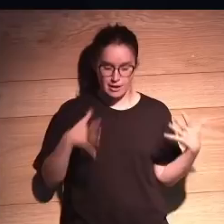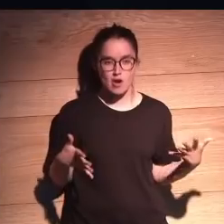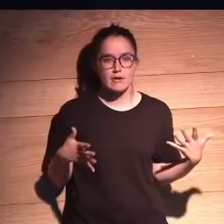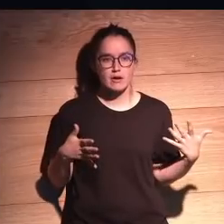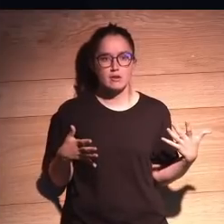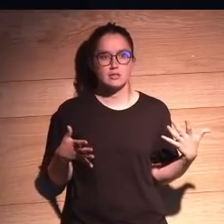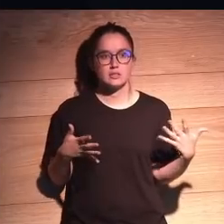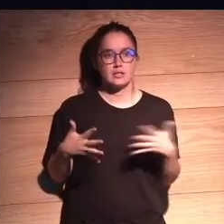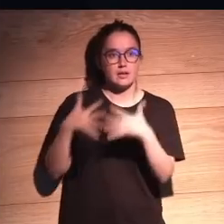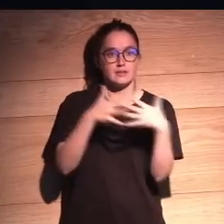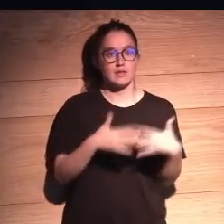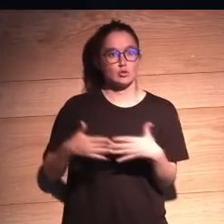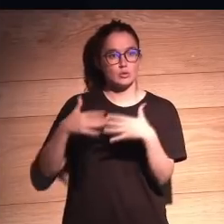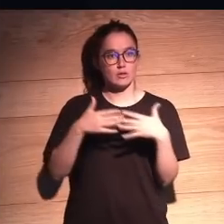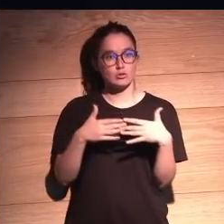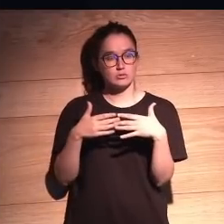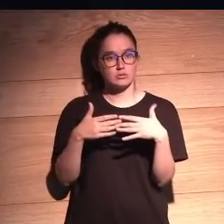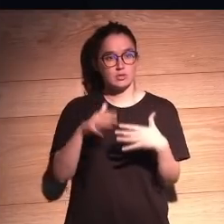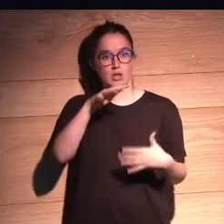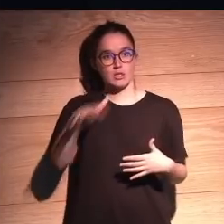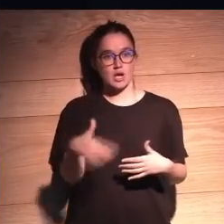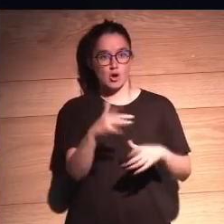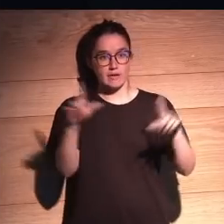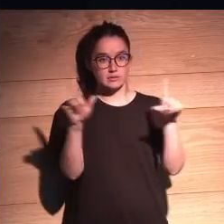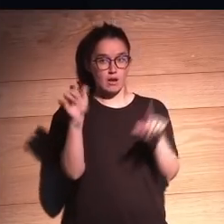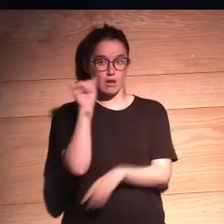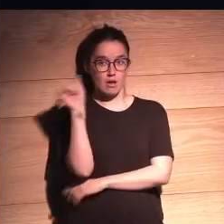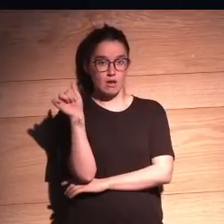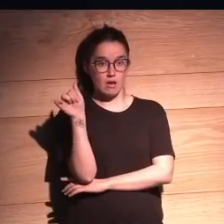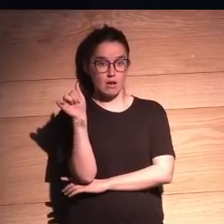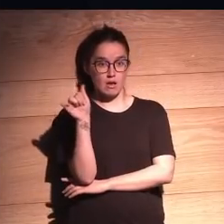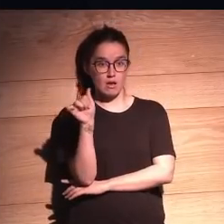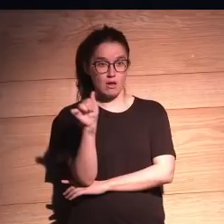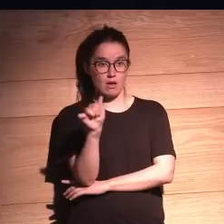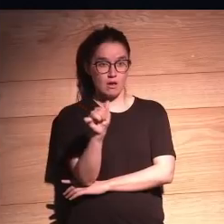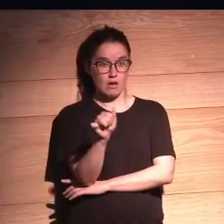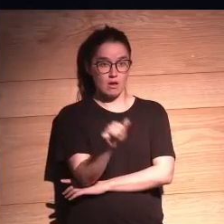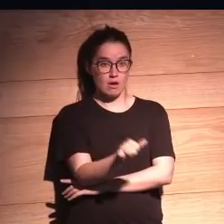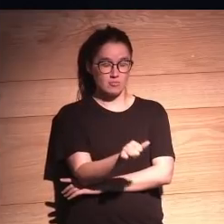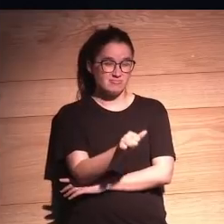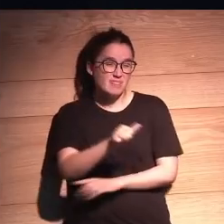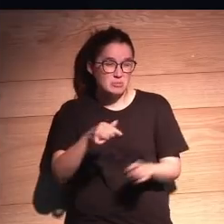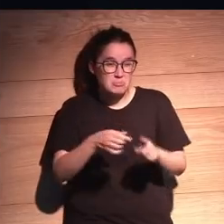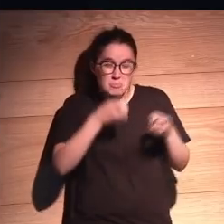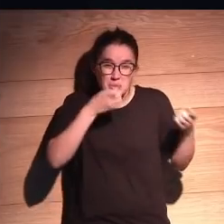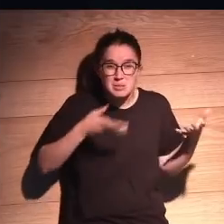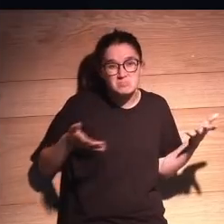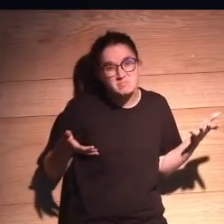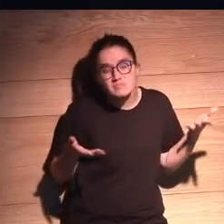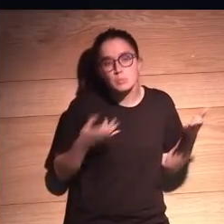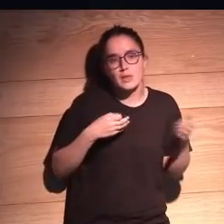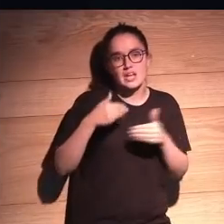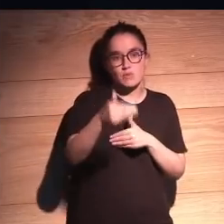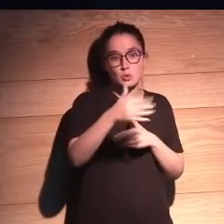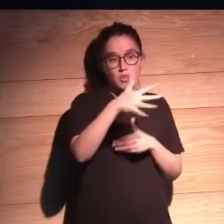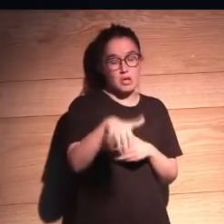pues en Estados Unidos se pasan 5 horas delante de una televisión no parece el mejor de los destinos de los humanos pues igual en el futuro